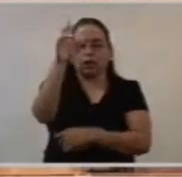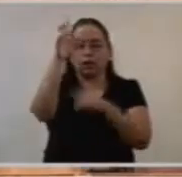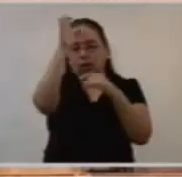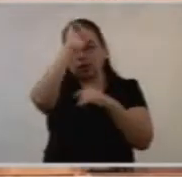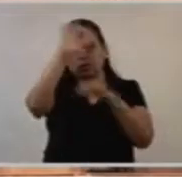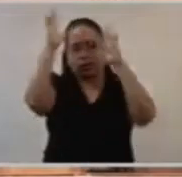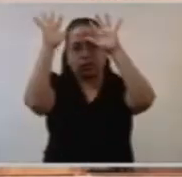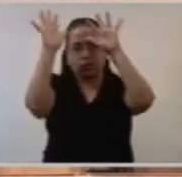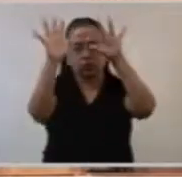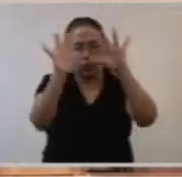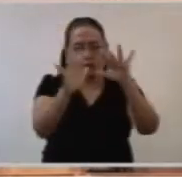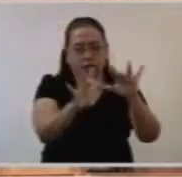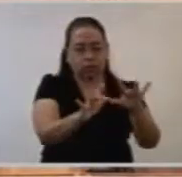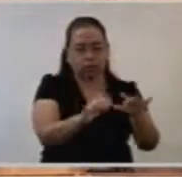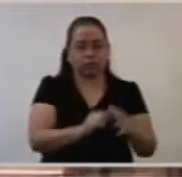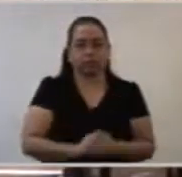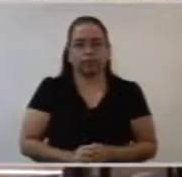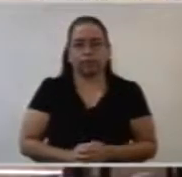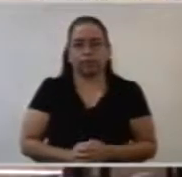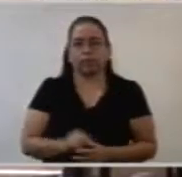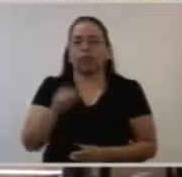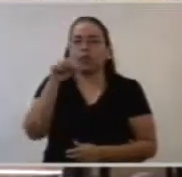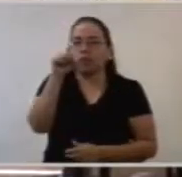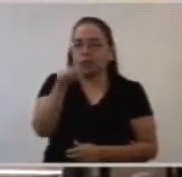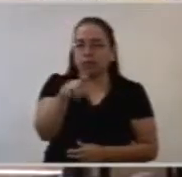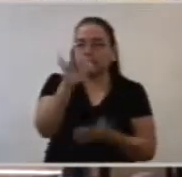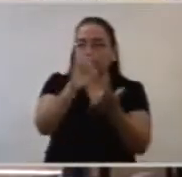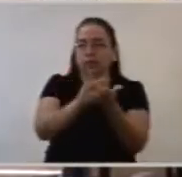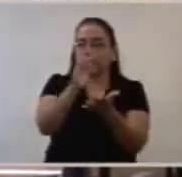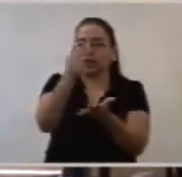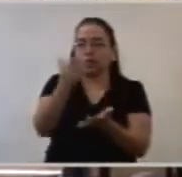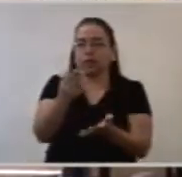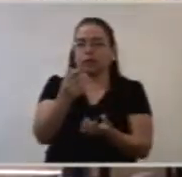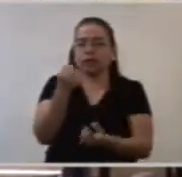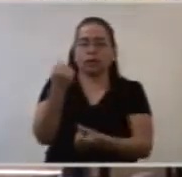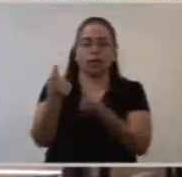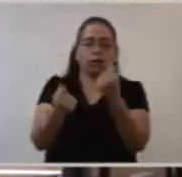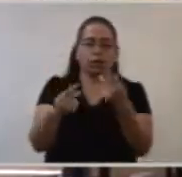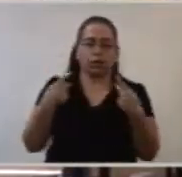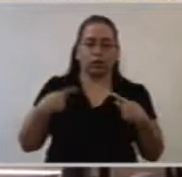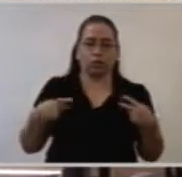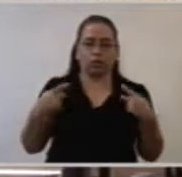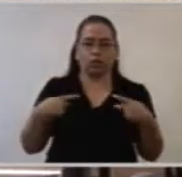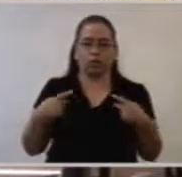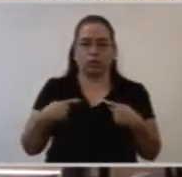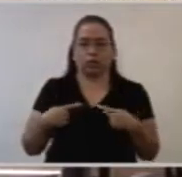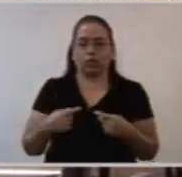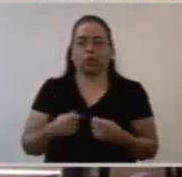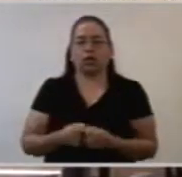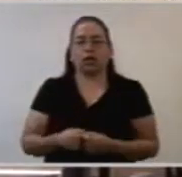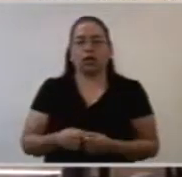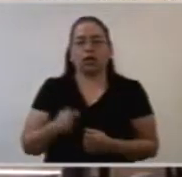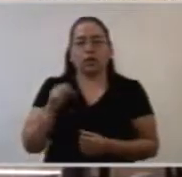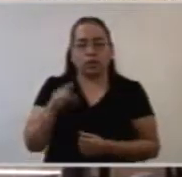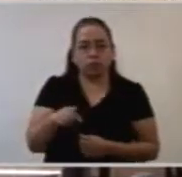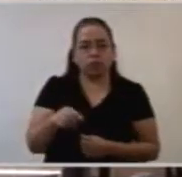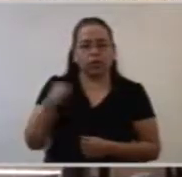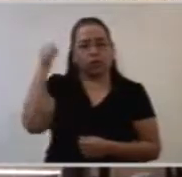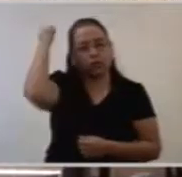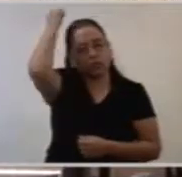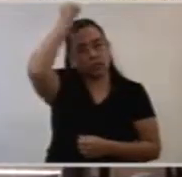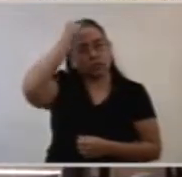También agradezco la presencia de algunos fieles y de sus sacerdotes